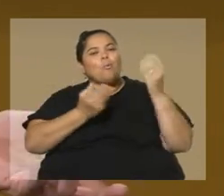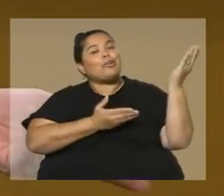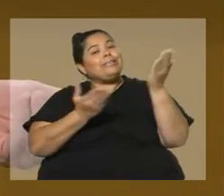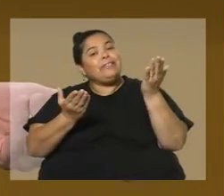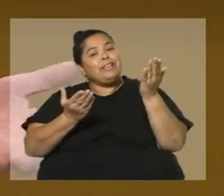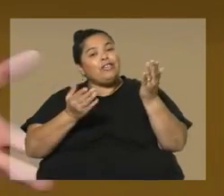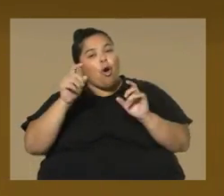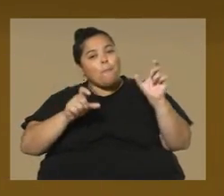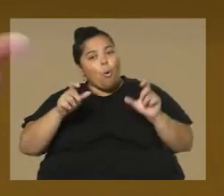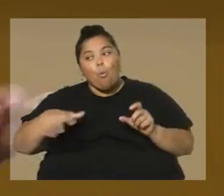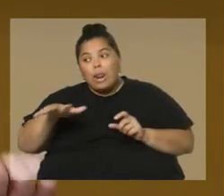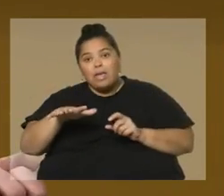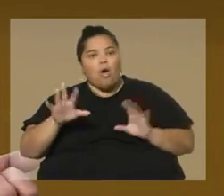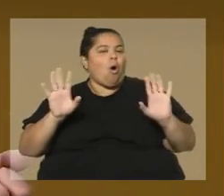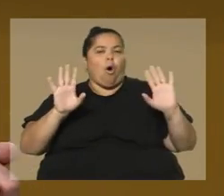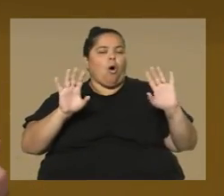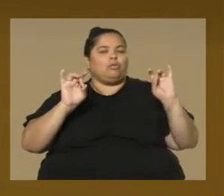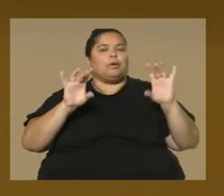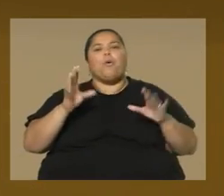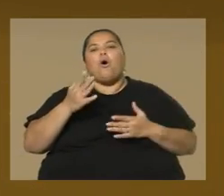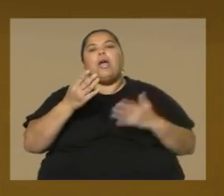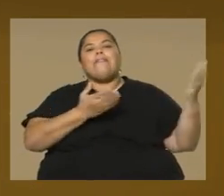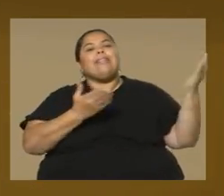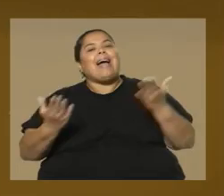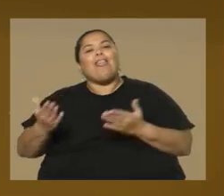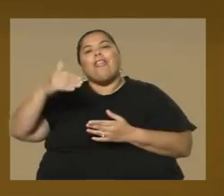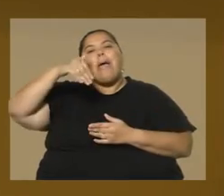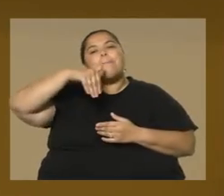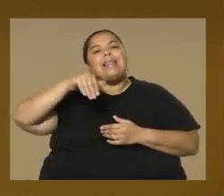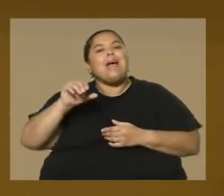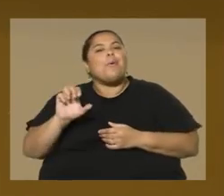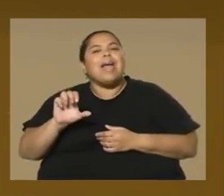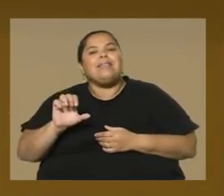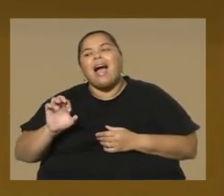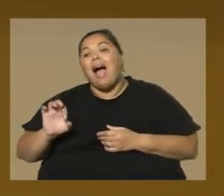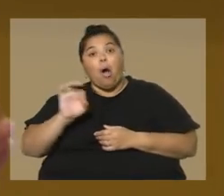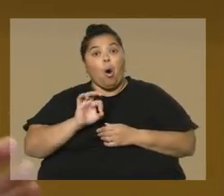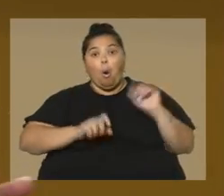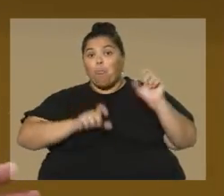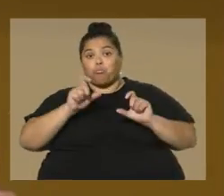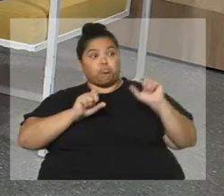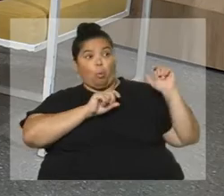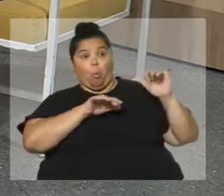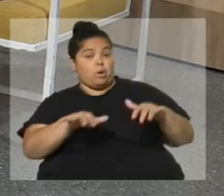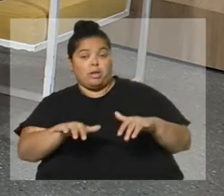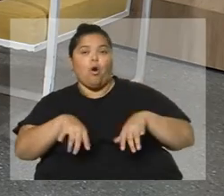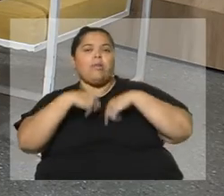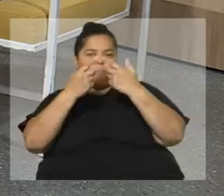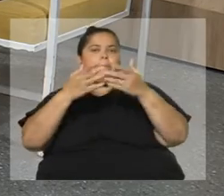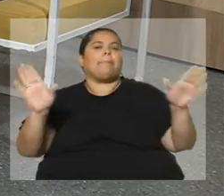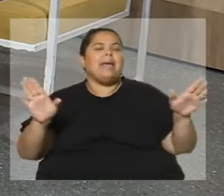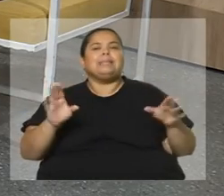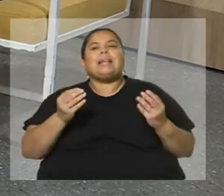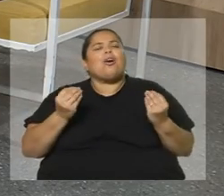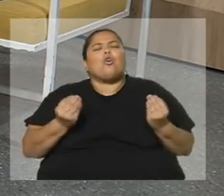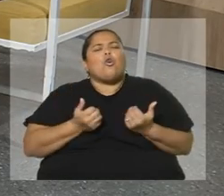invitados de María Eugenia, si es público y empieza la obra, ¿cómo se